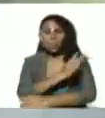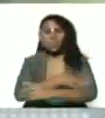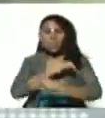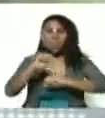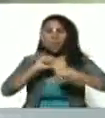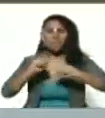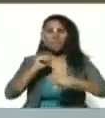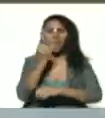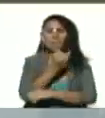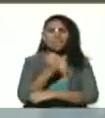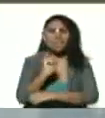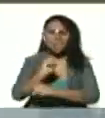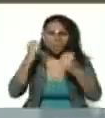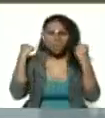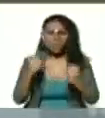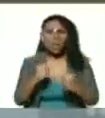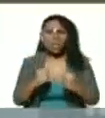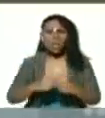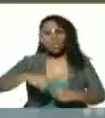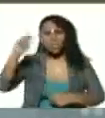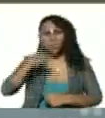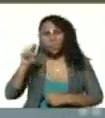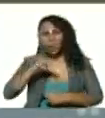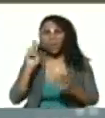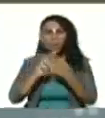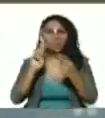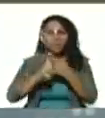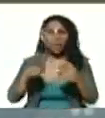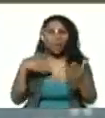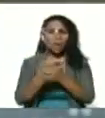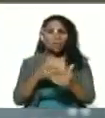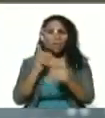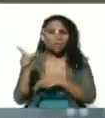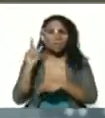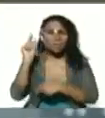desde la izquierda radical, que nunca se conoció hasta ese día.